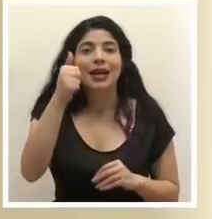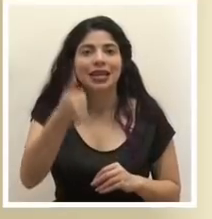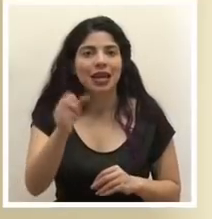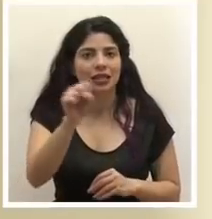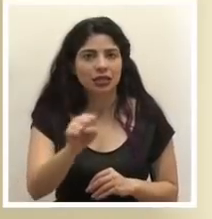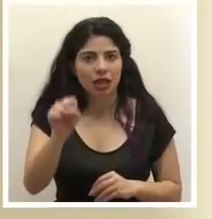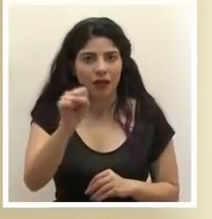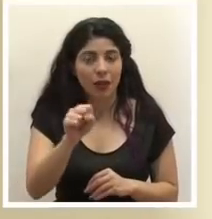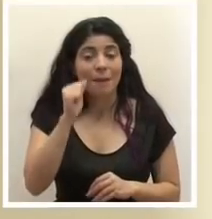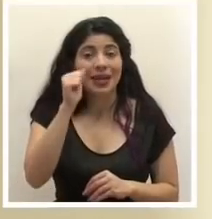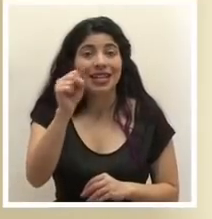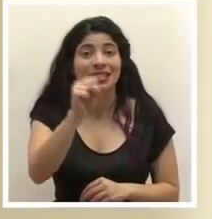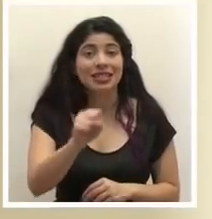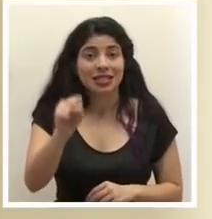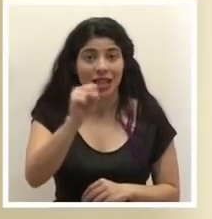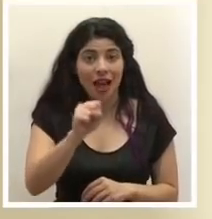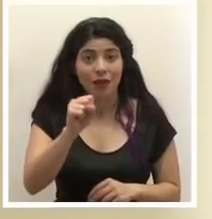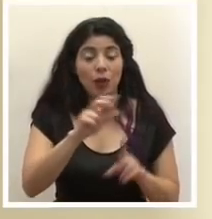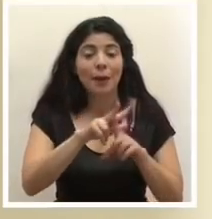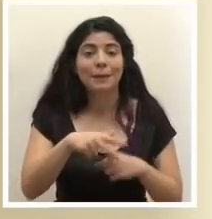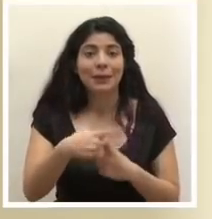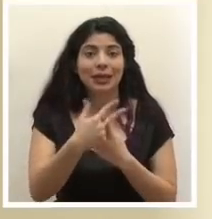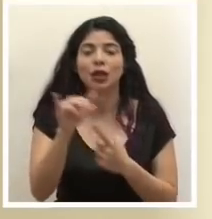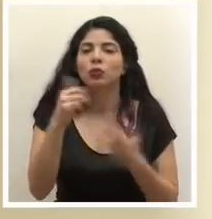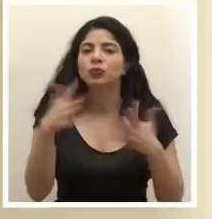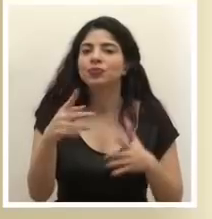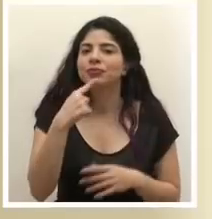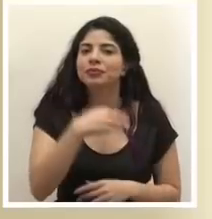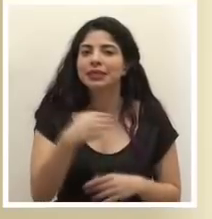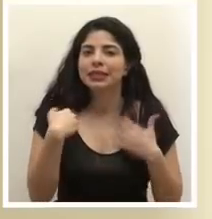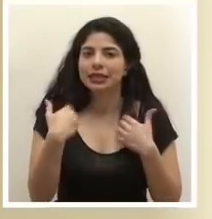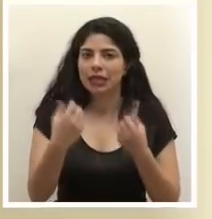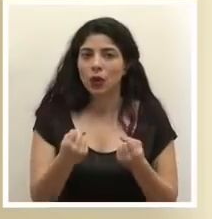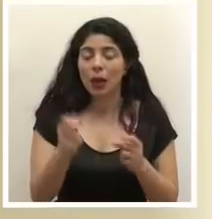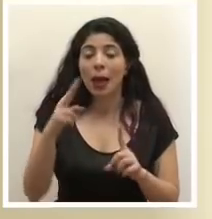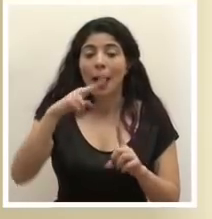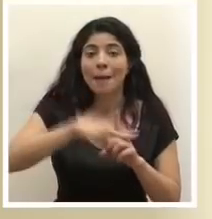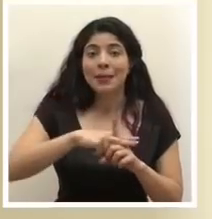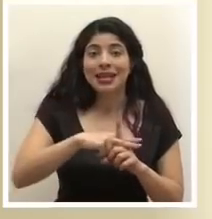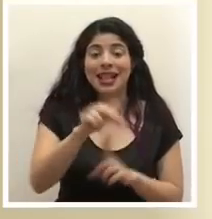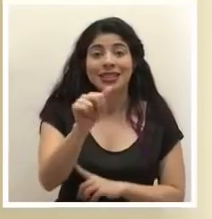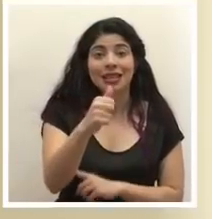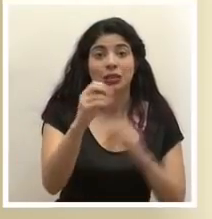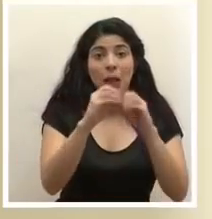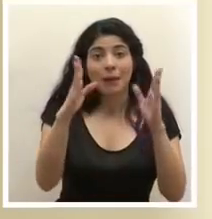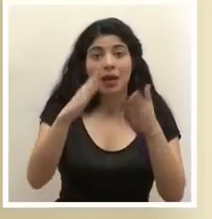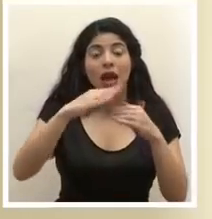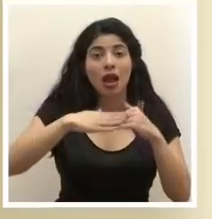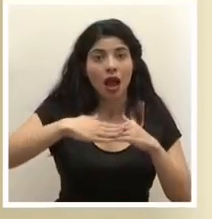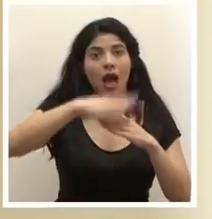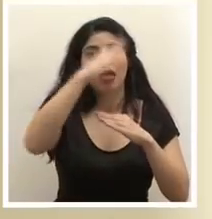sábado. Mañana sábado comenzará como mencionó el Ministro de Salud a regir a partir de las 10 de la mañana